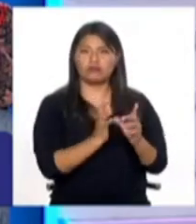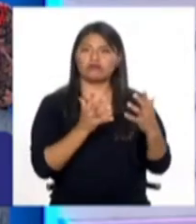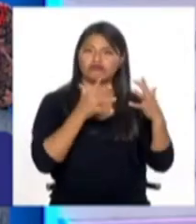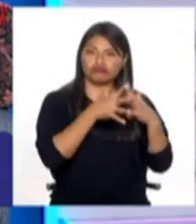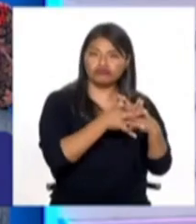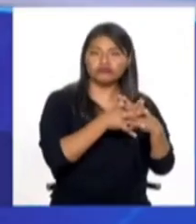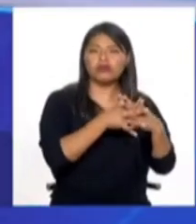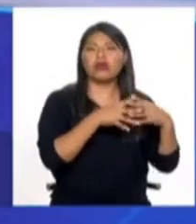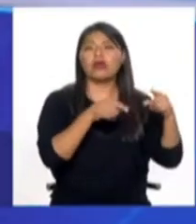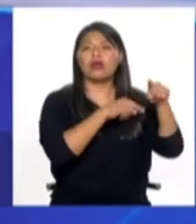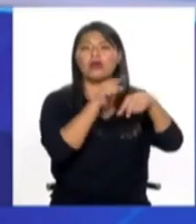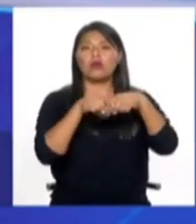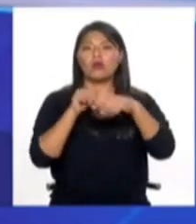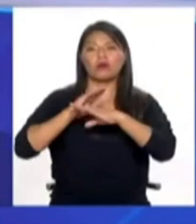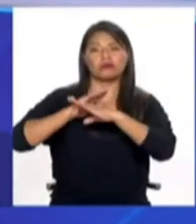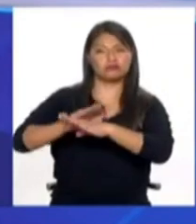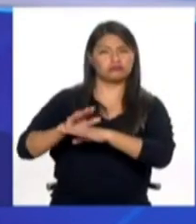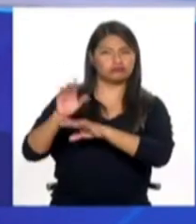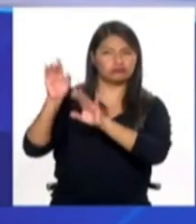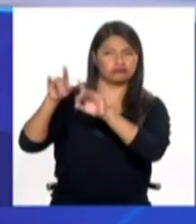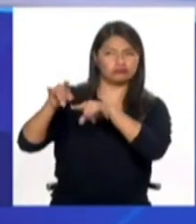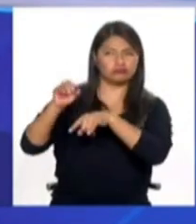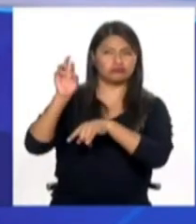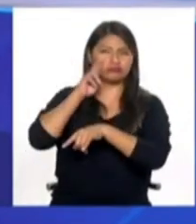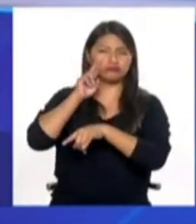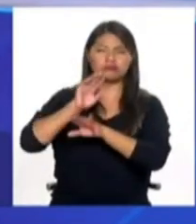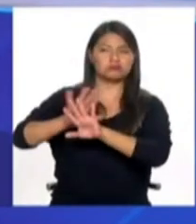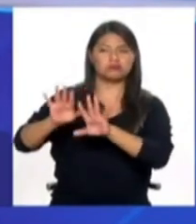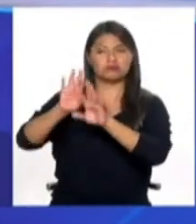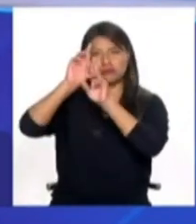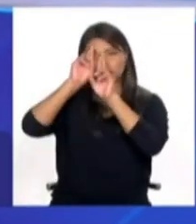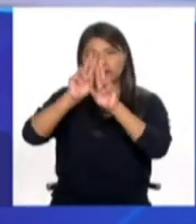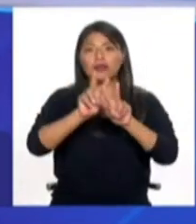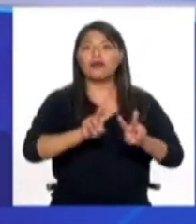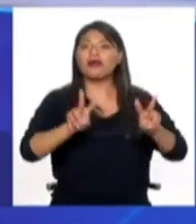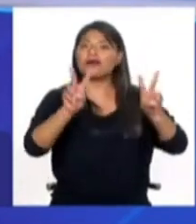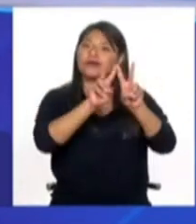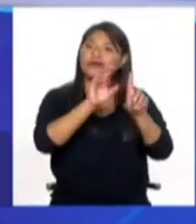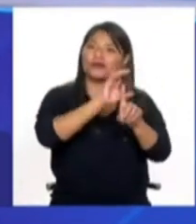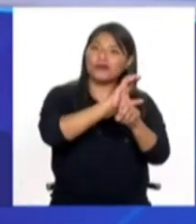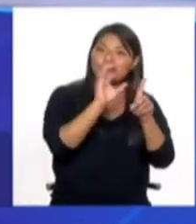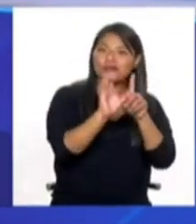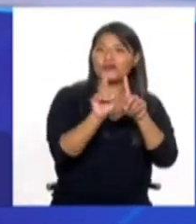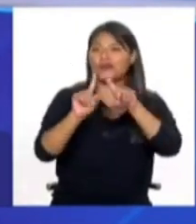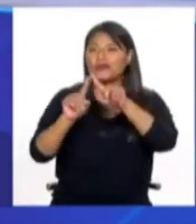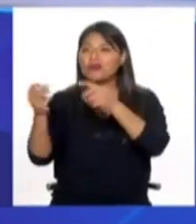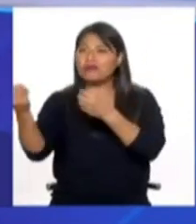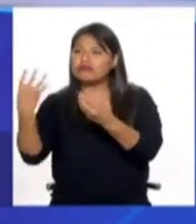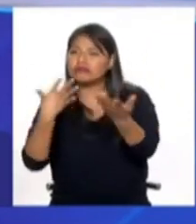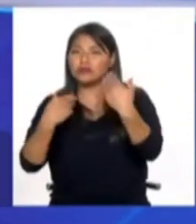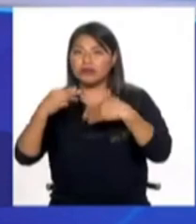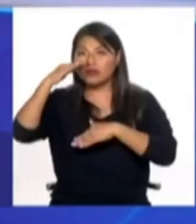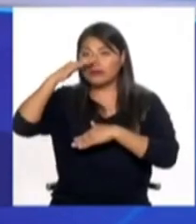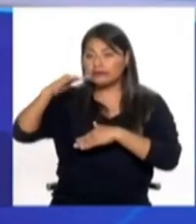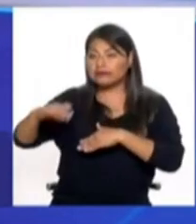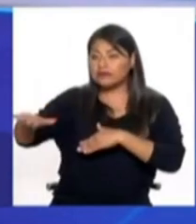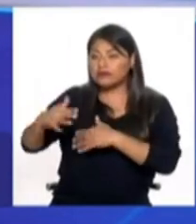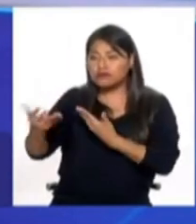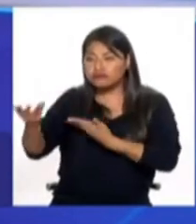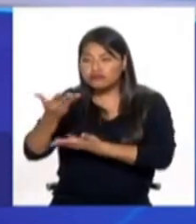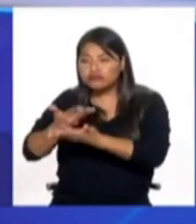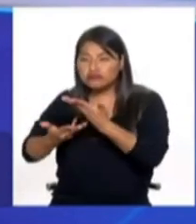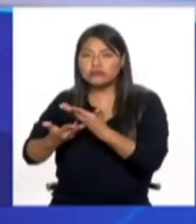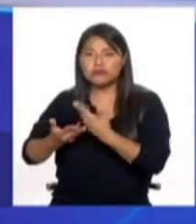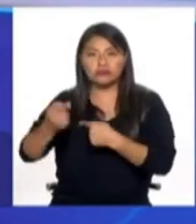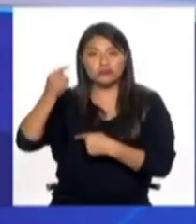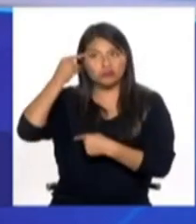que nos enseñe a valorar las distintas culturas, que nos explique y que hable con los niños y niñas. Yo creo mucho en las nuevas